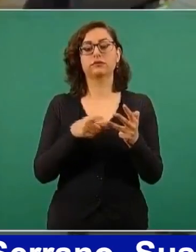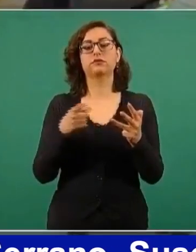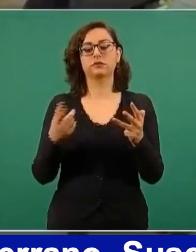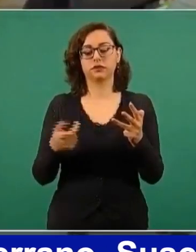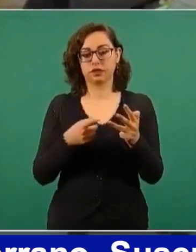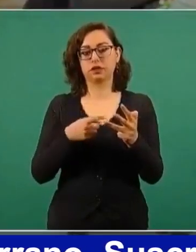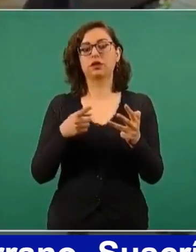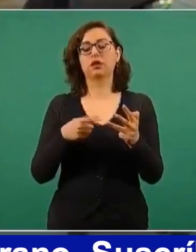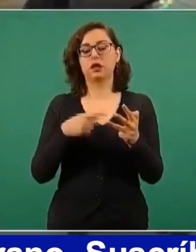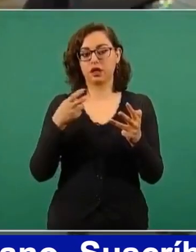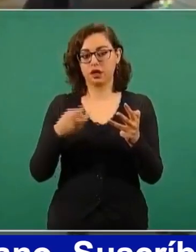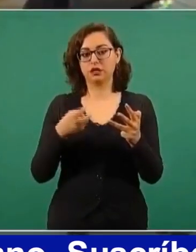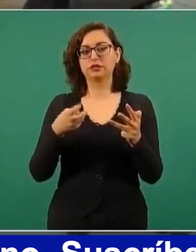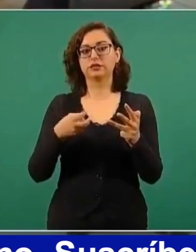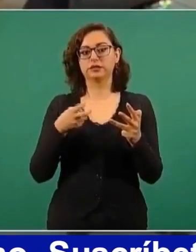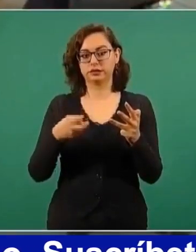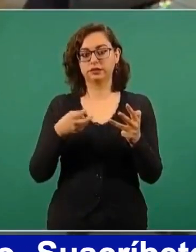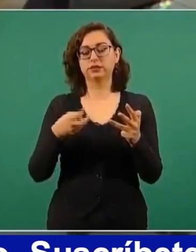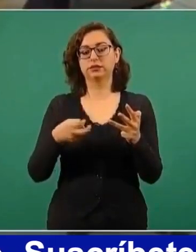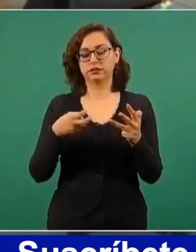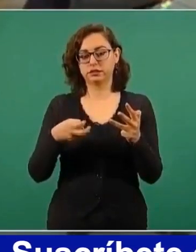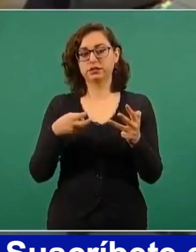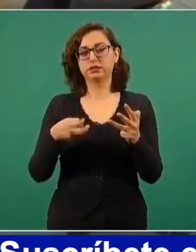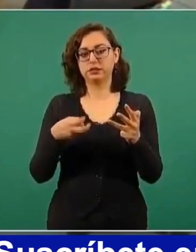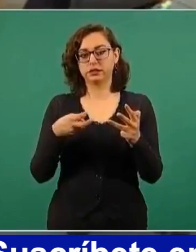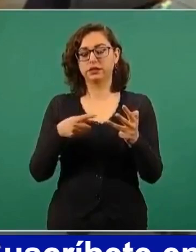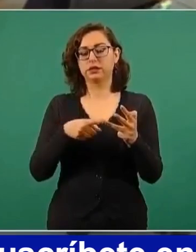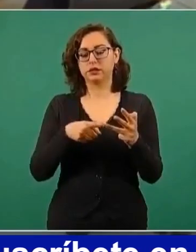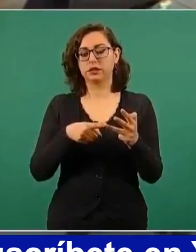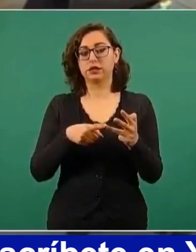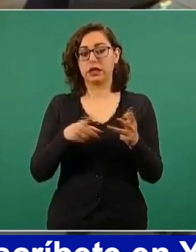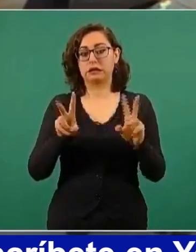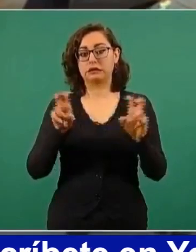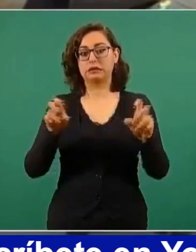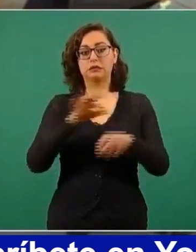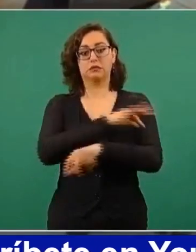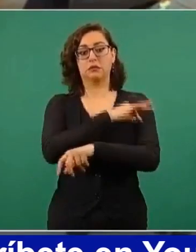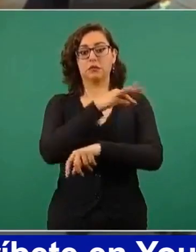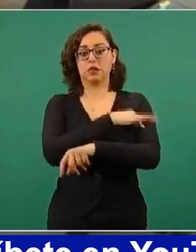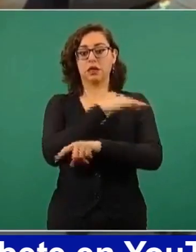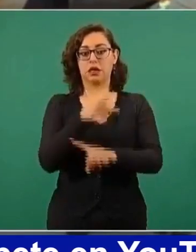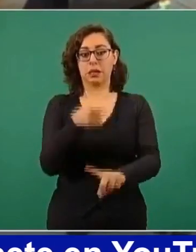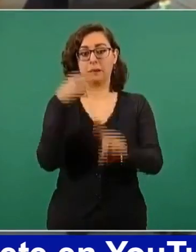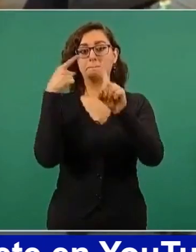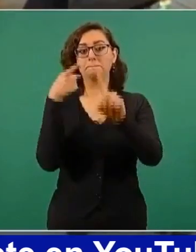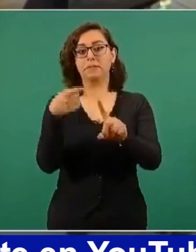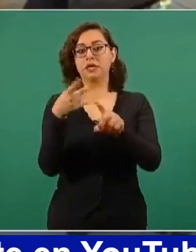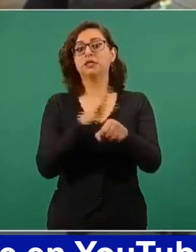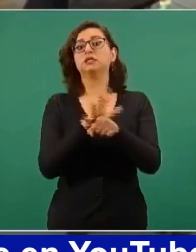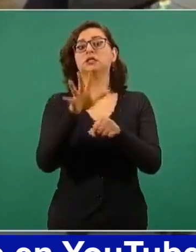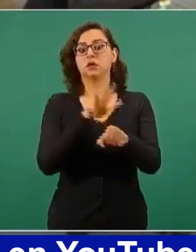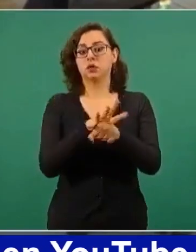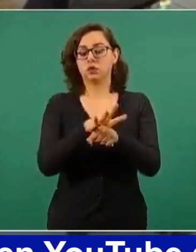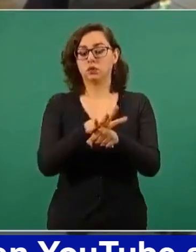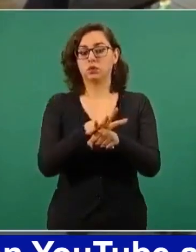las metas que se tienen de vacunación, veíamos que se tenía una meta